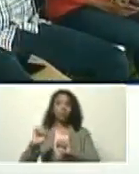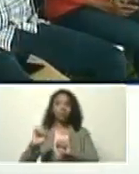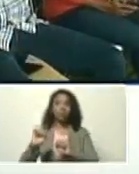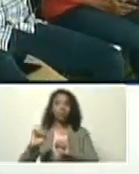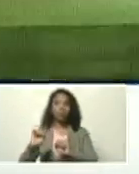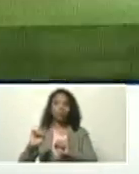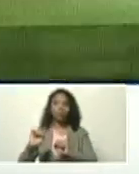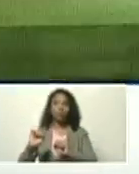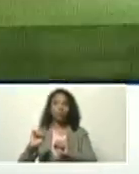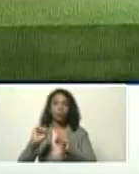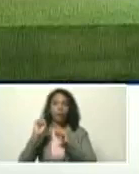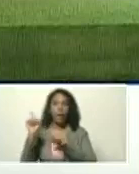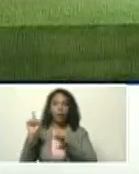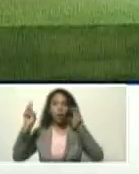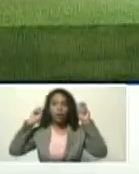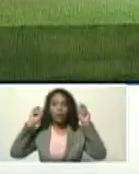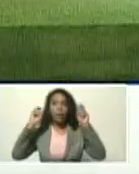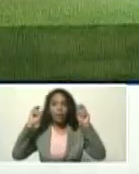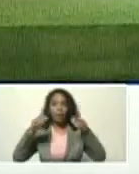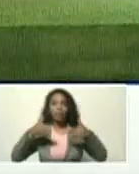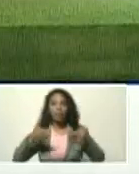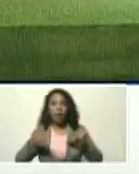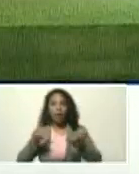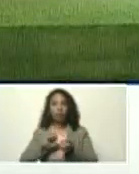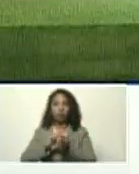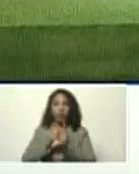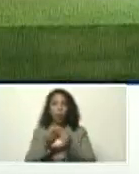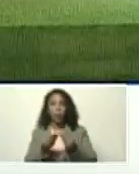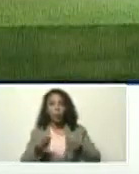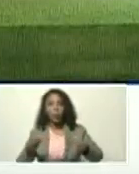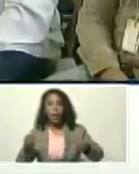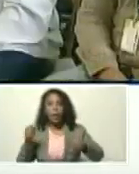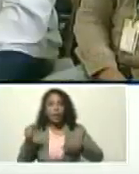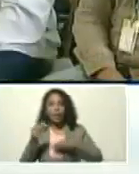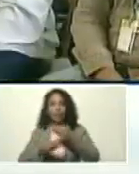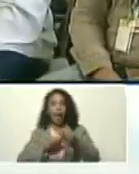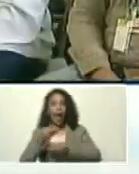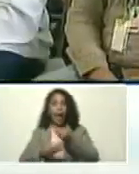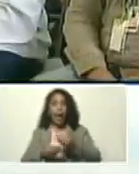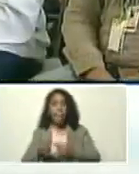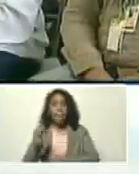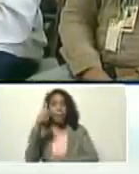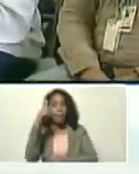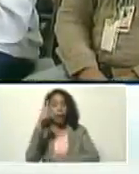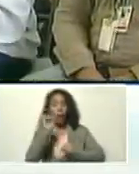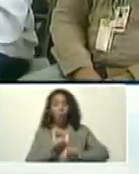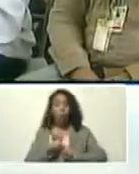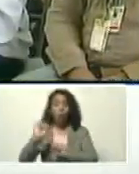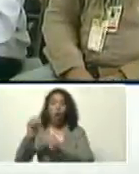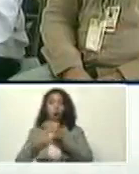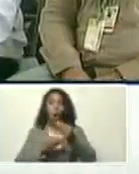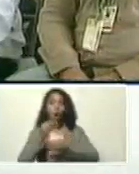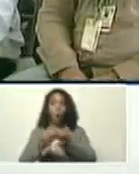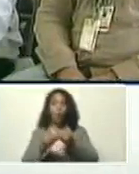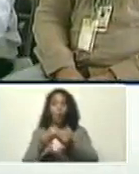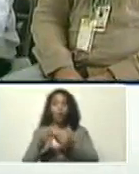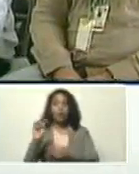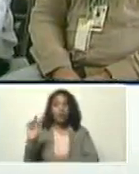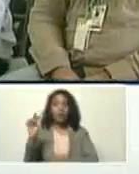que estos efectos, que se simulan, aquí, se den, primero evitarlo, segundo,